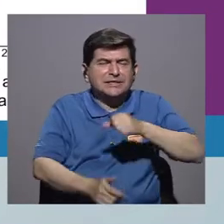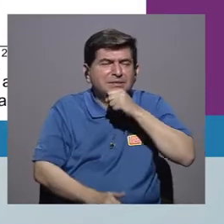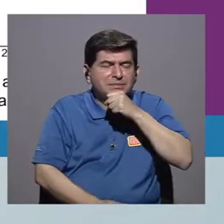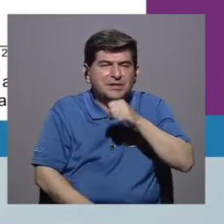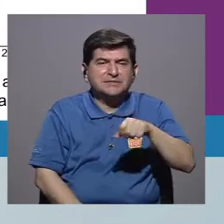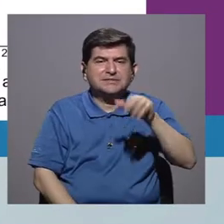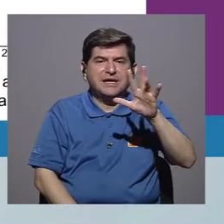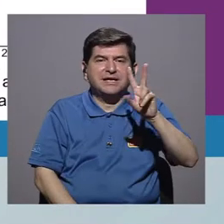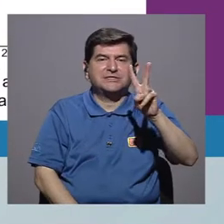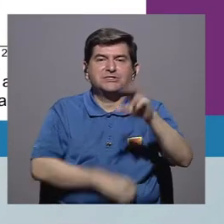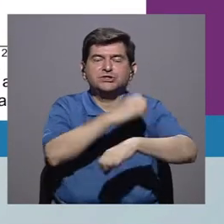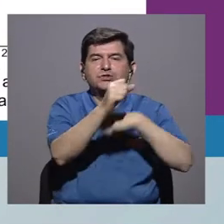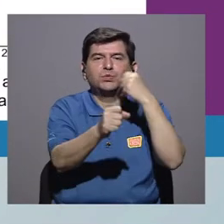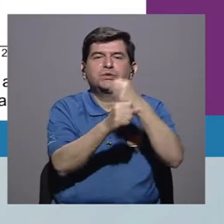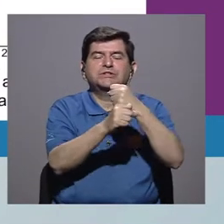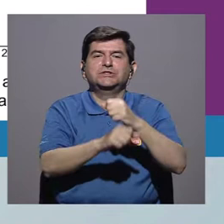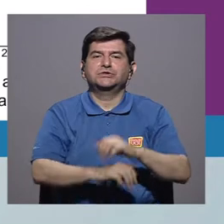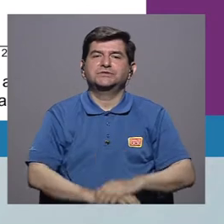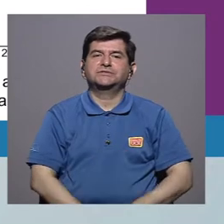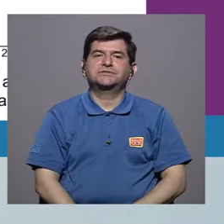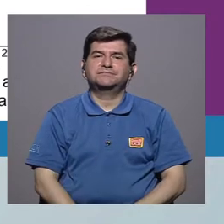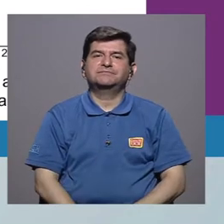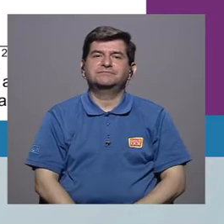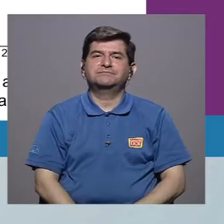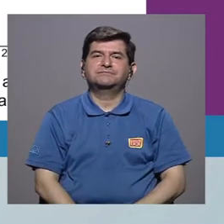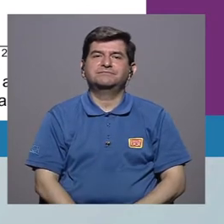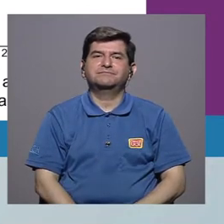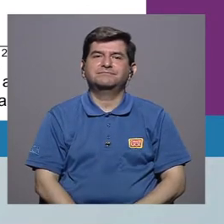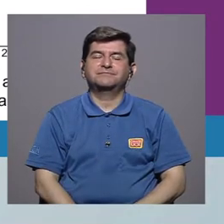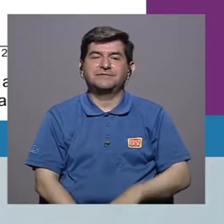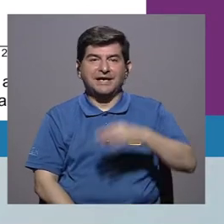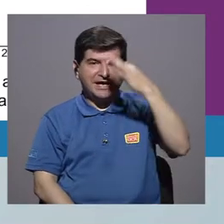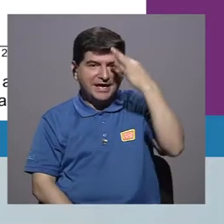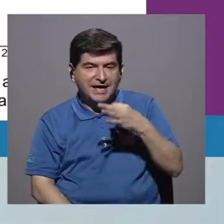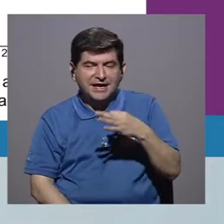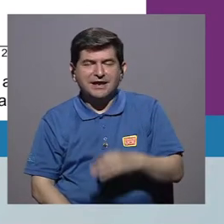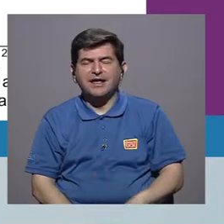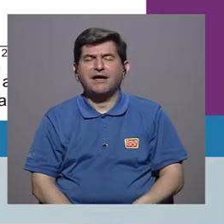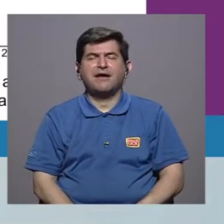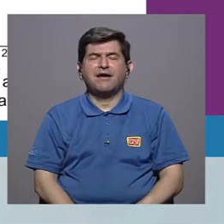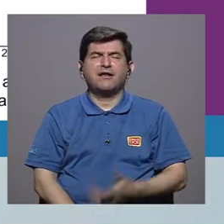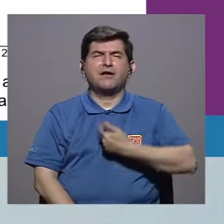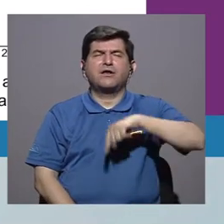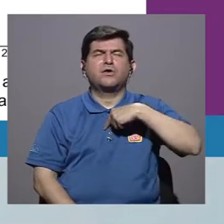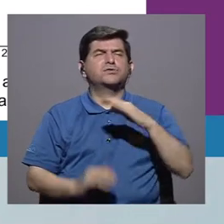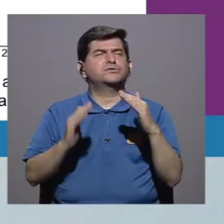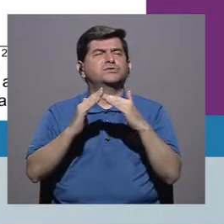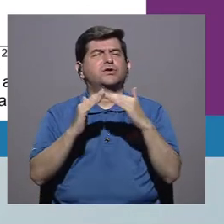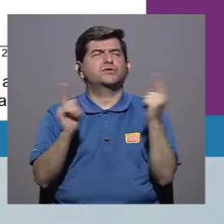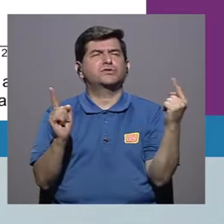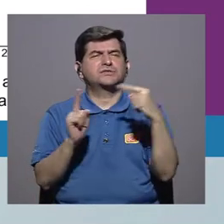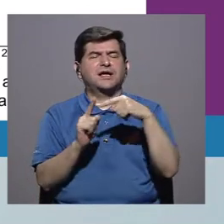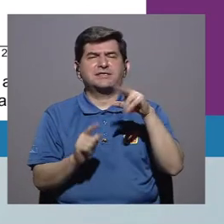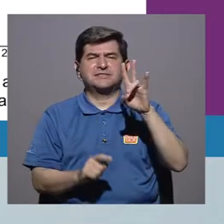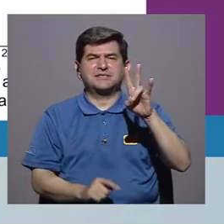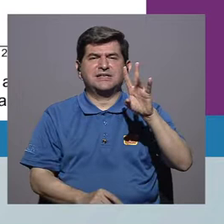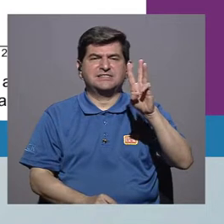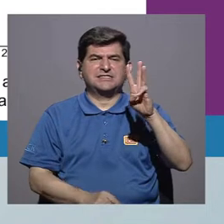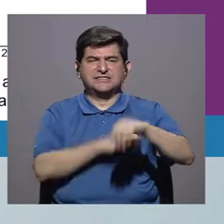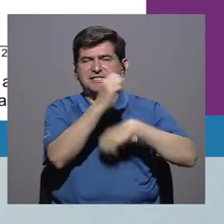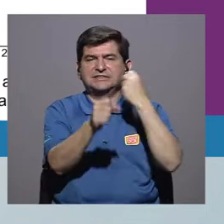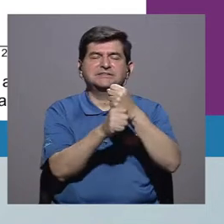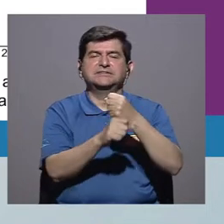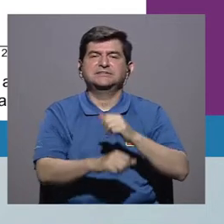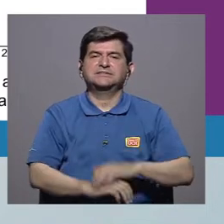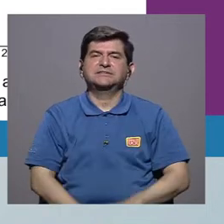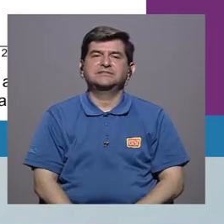envejecer a los 52 años y que creemos que vamos a vivir aproximadamente hasta los 76 años.